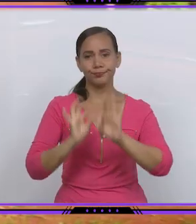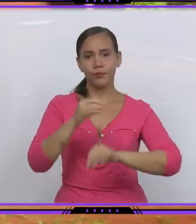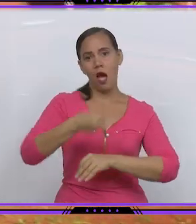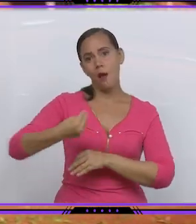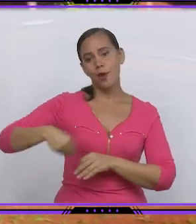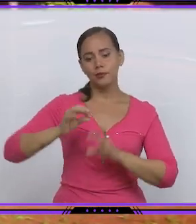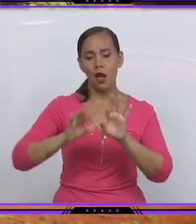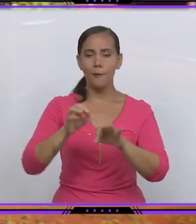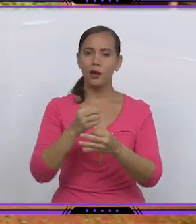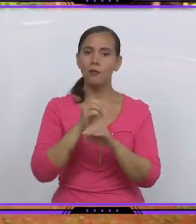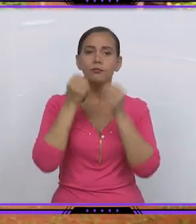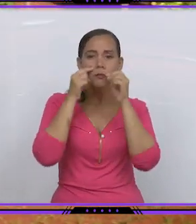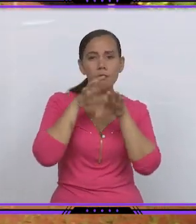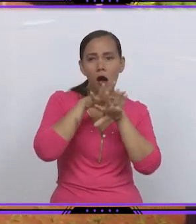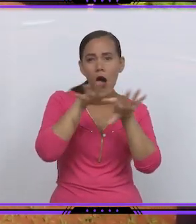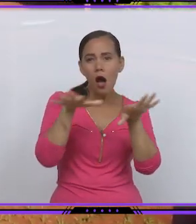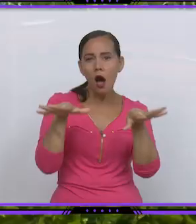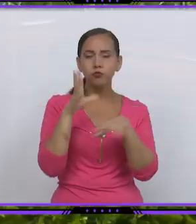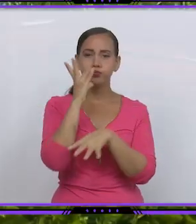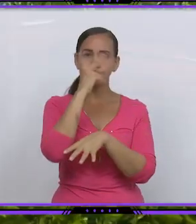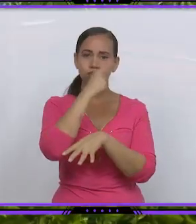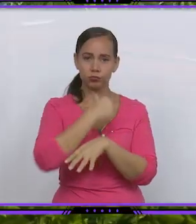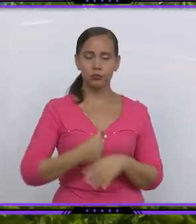paisaje rural en ecosistemas sostenibles.